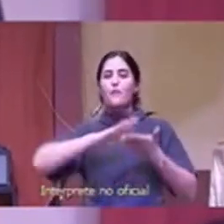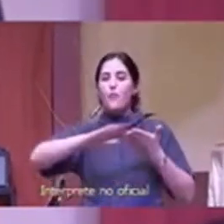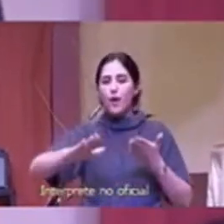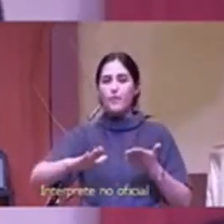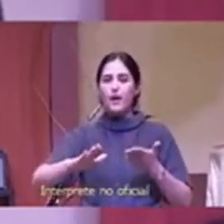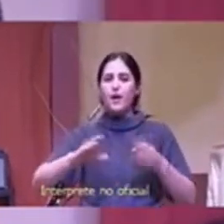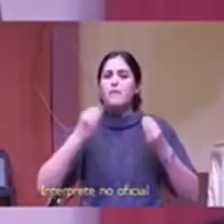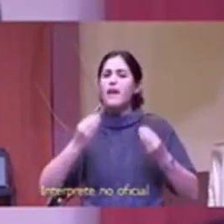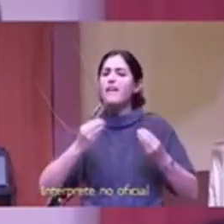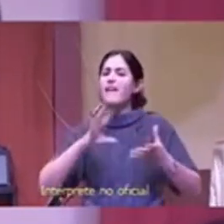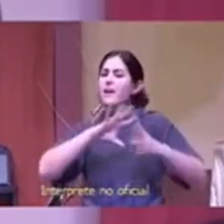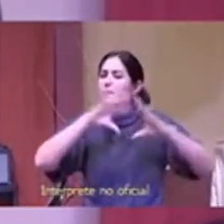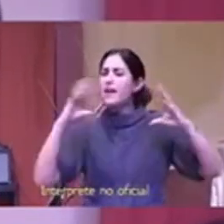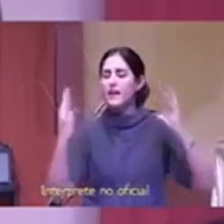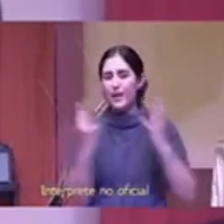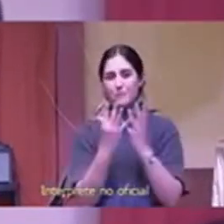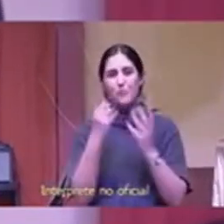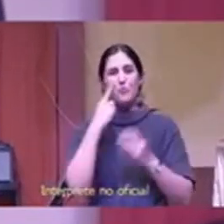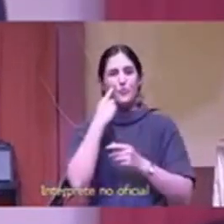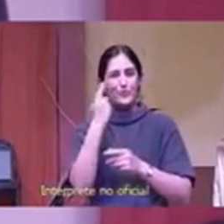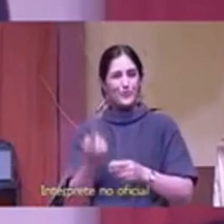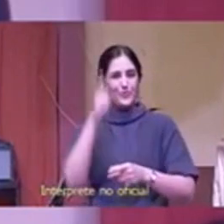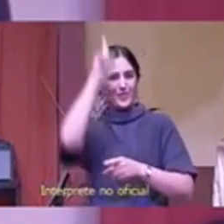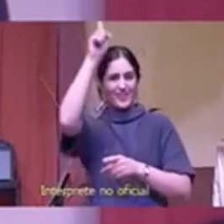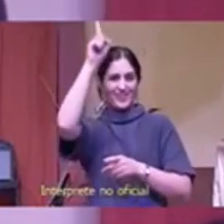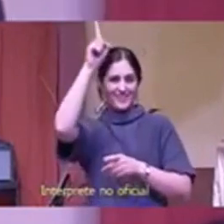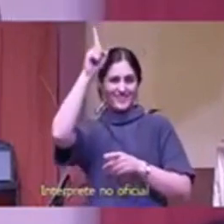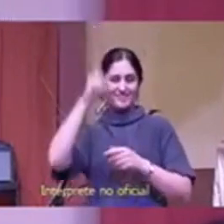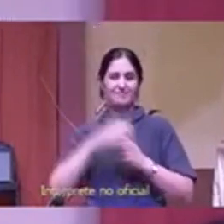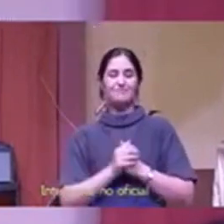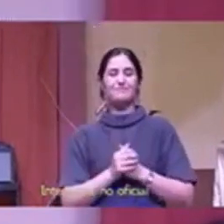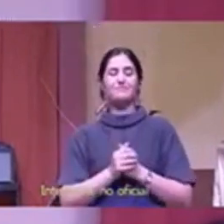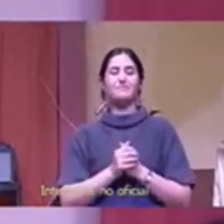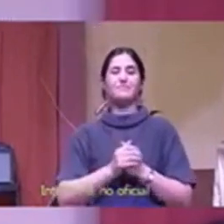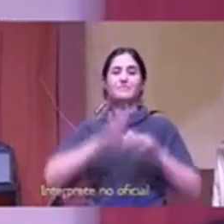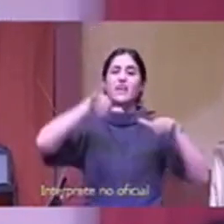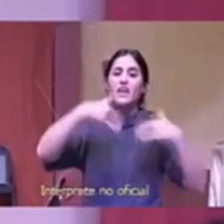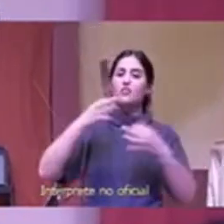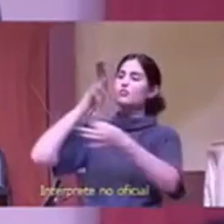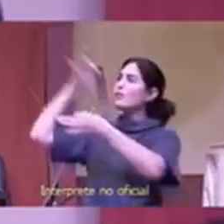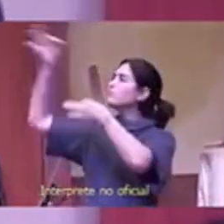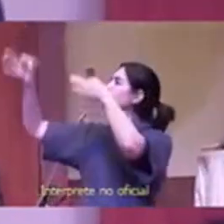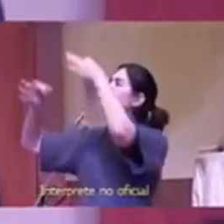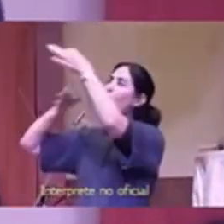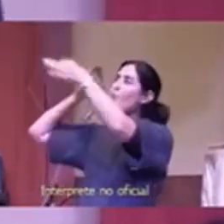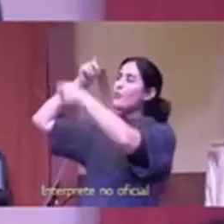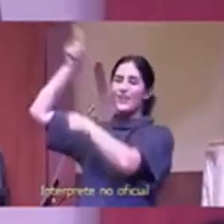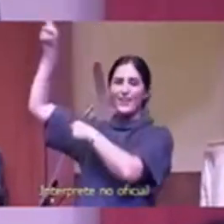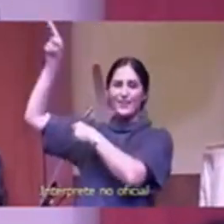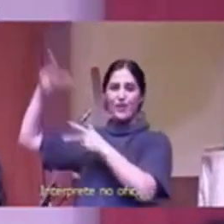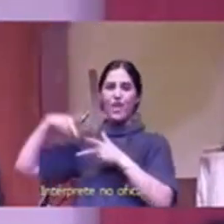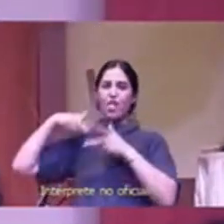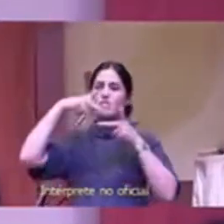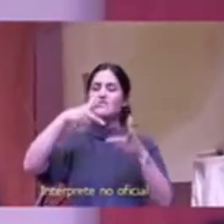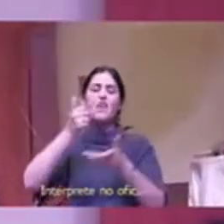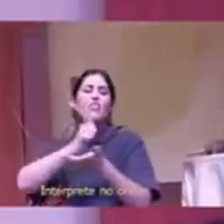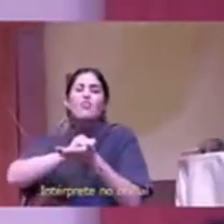arrodillarse delante tuyo y clamar santo es nuestro Dios